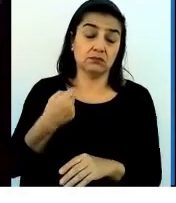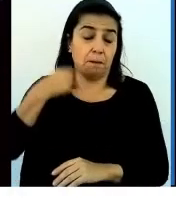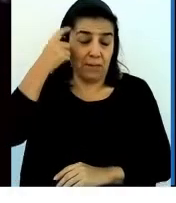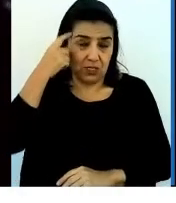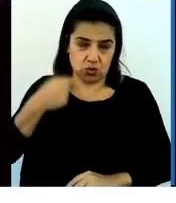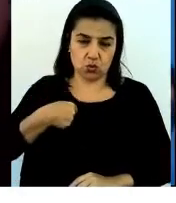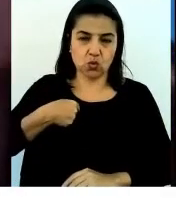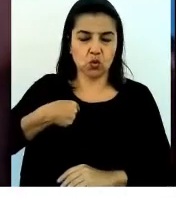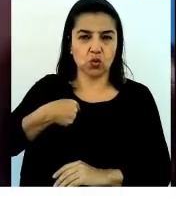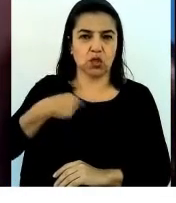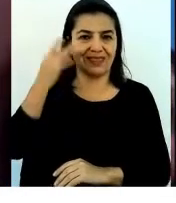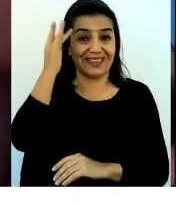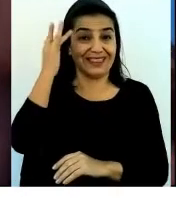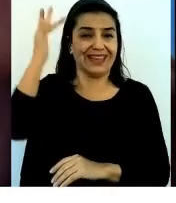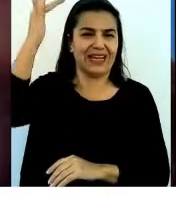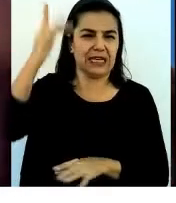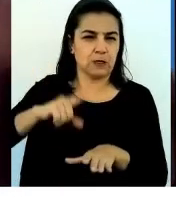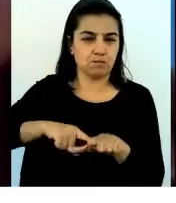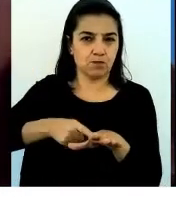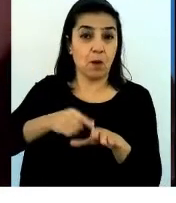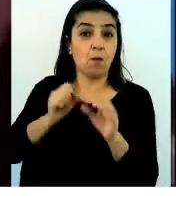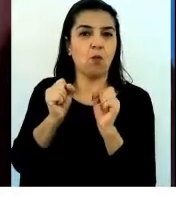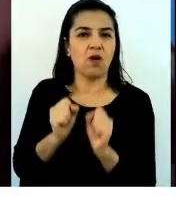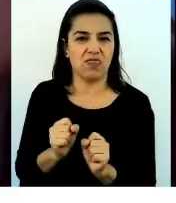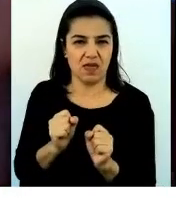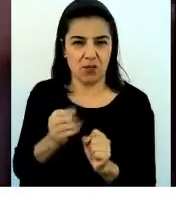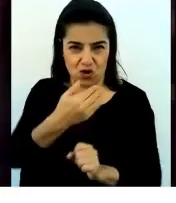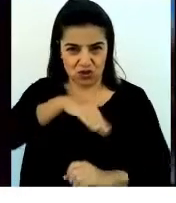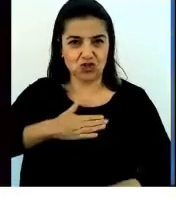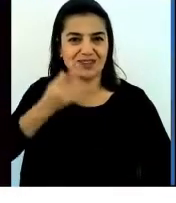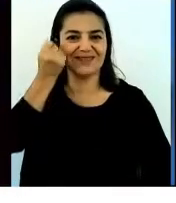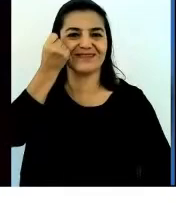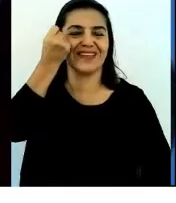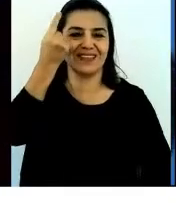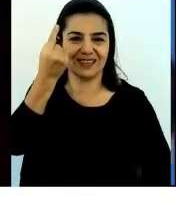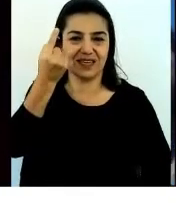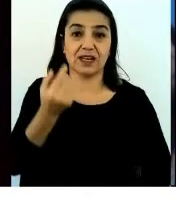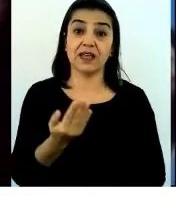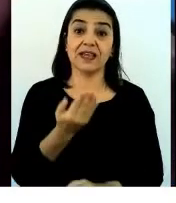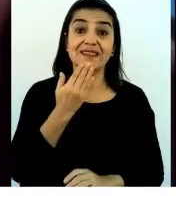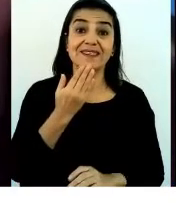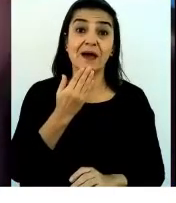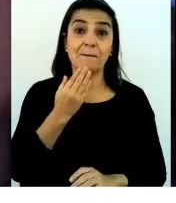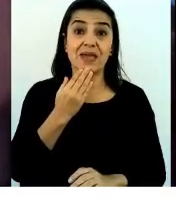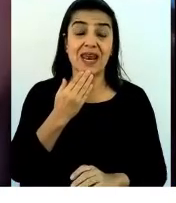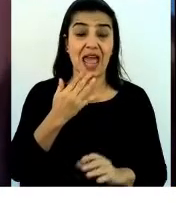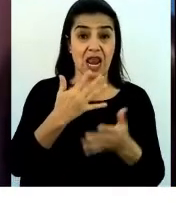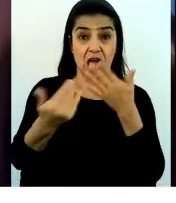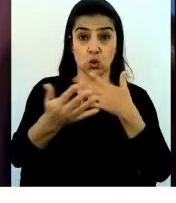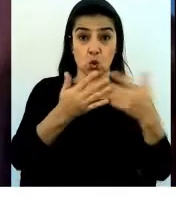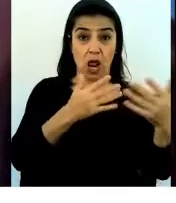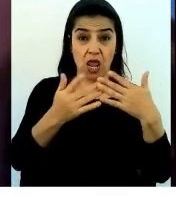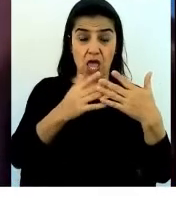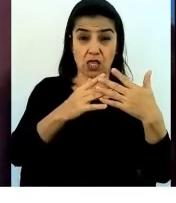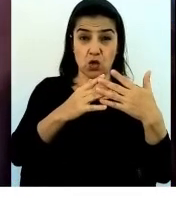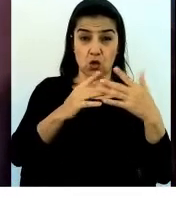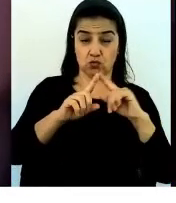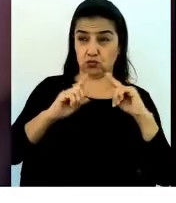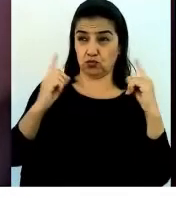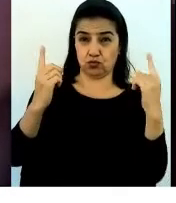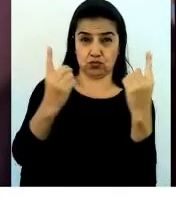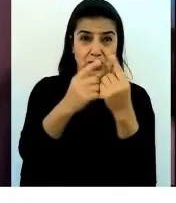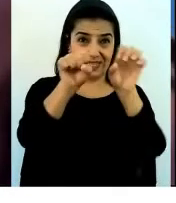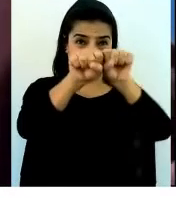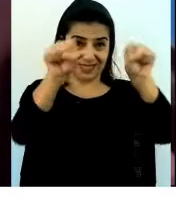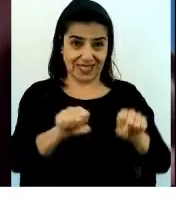podemos ahora entender las cosas. También agroecológico es muy interesante como sistema,